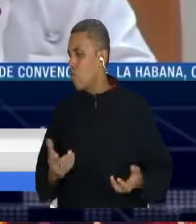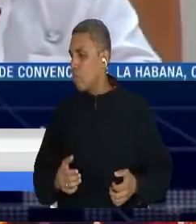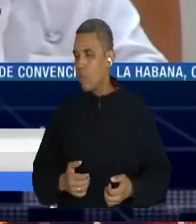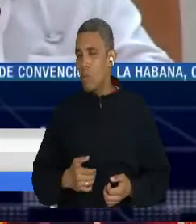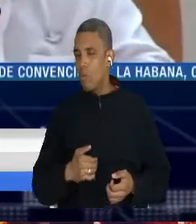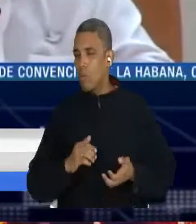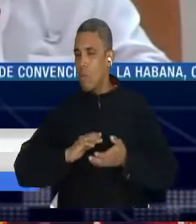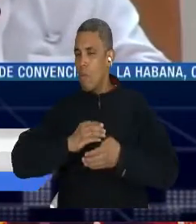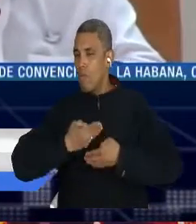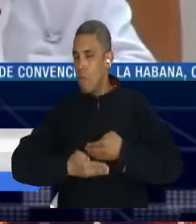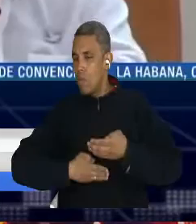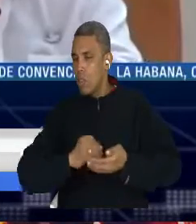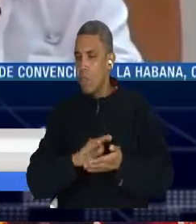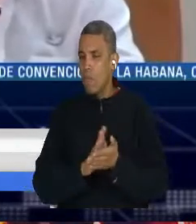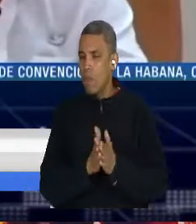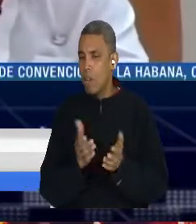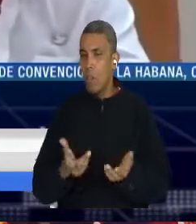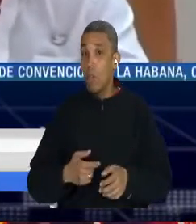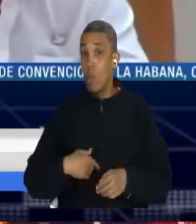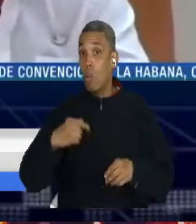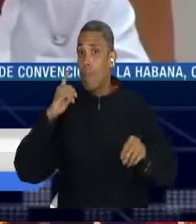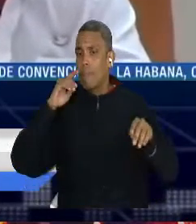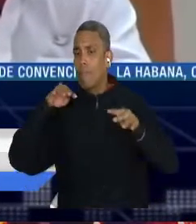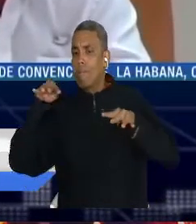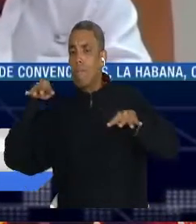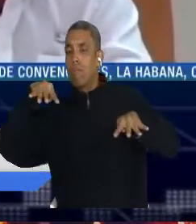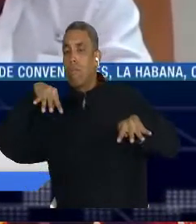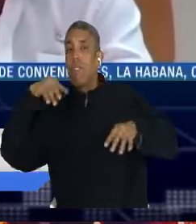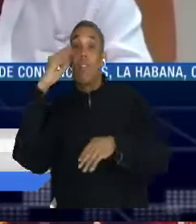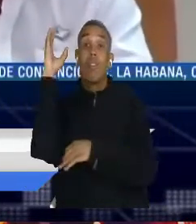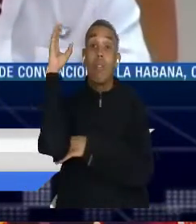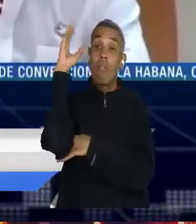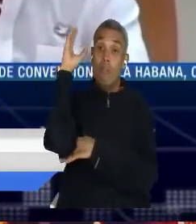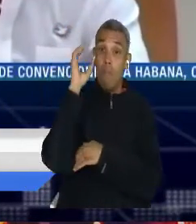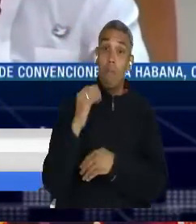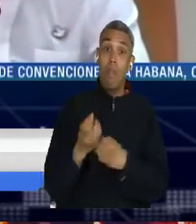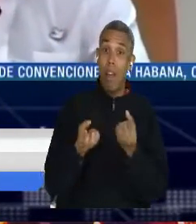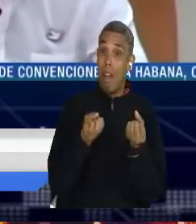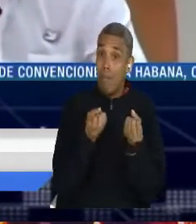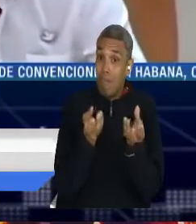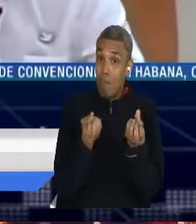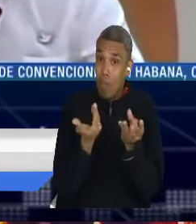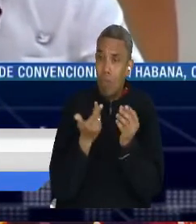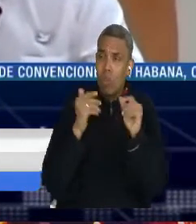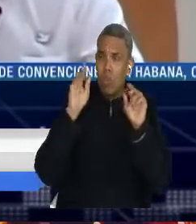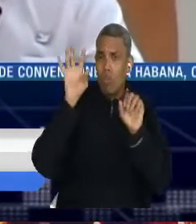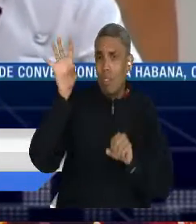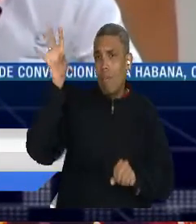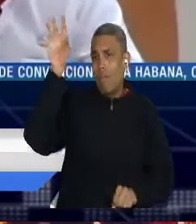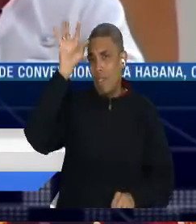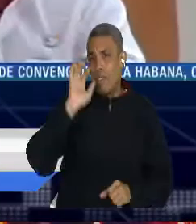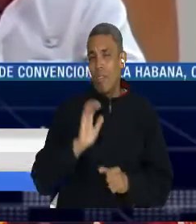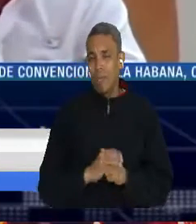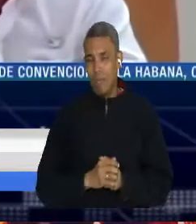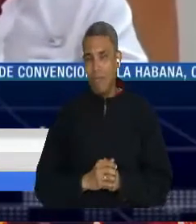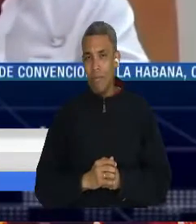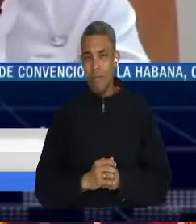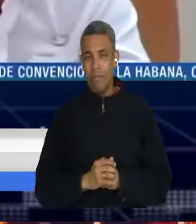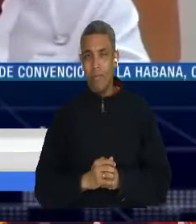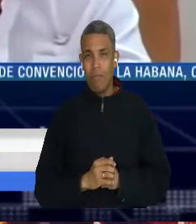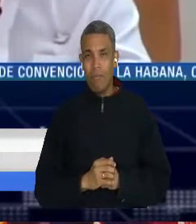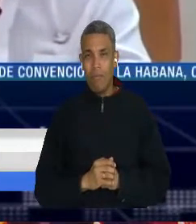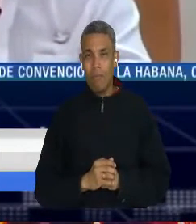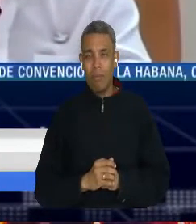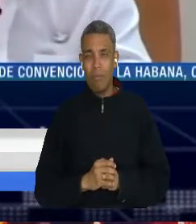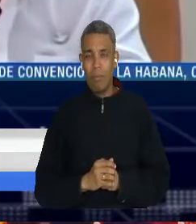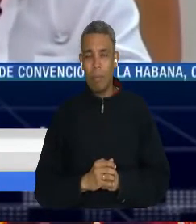siendo estudiado, siendo observado, como un ejemplo no solamente nacional en términos de reconciliación, sino también